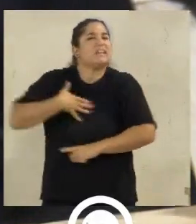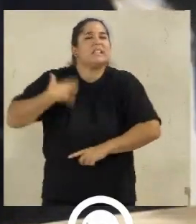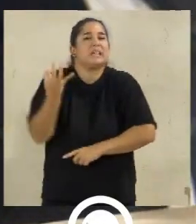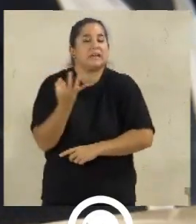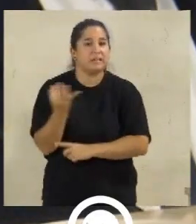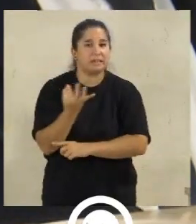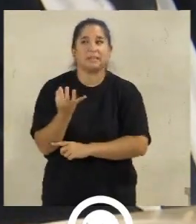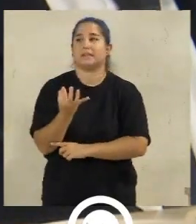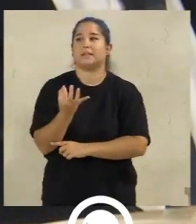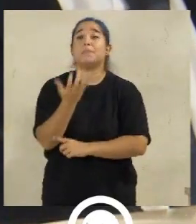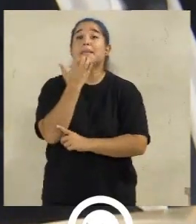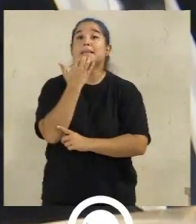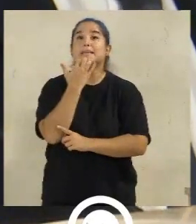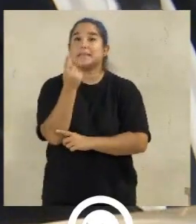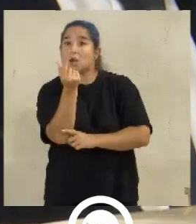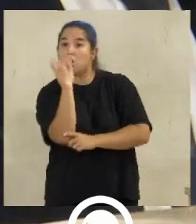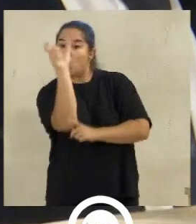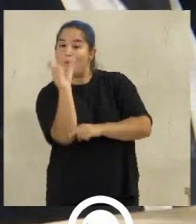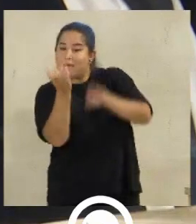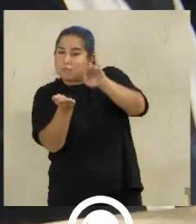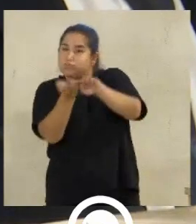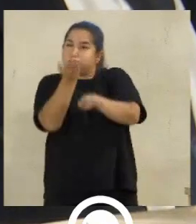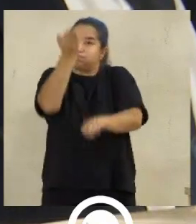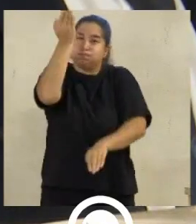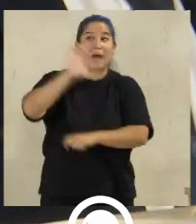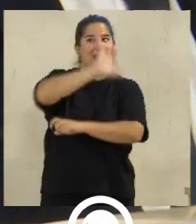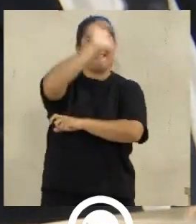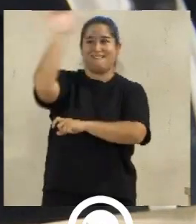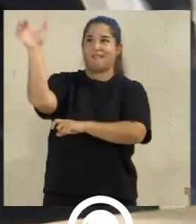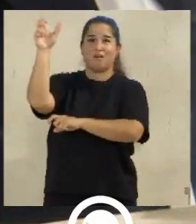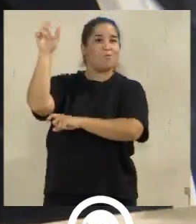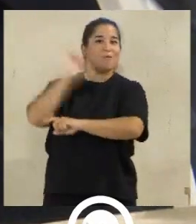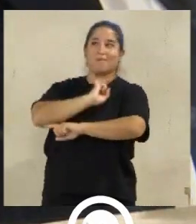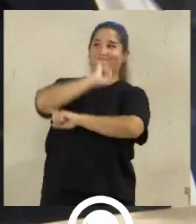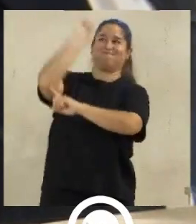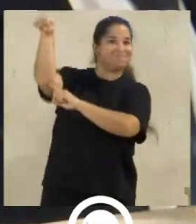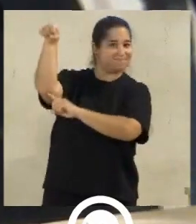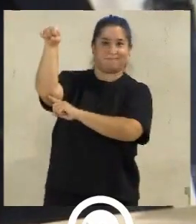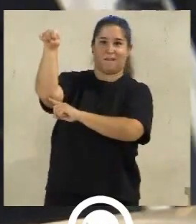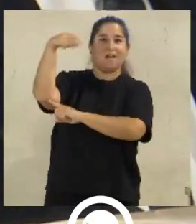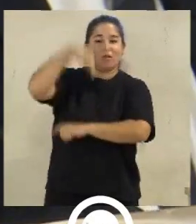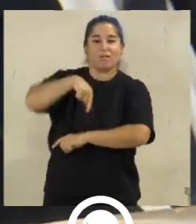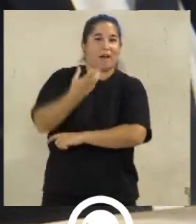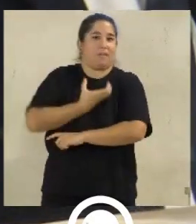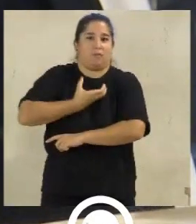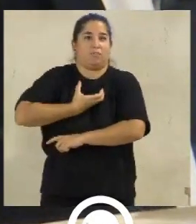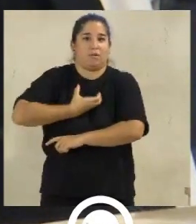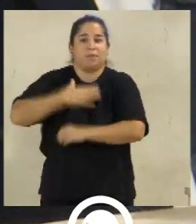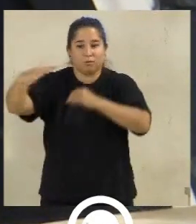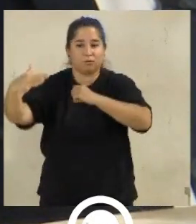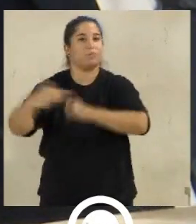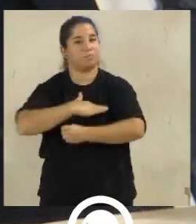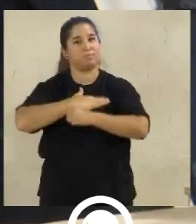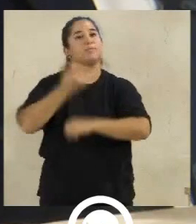incremento en la tasa de inflación más elevada de toda Europa? El Ayuntamiento de Almería no es inmune a esta situación económica. Entonces,